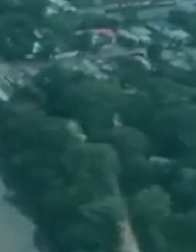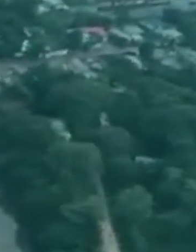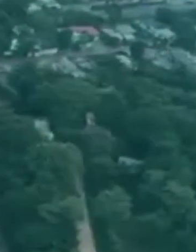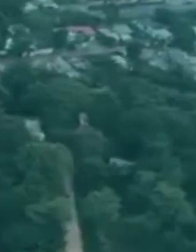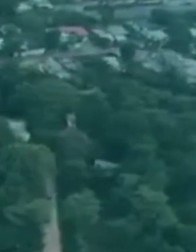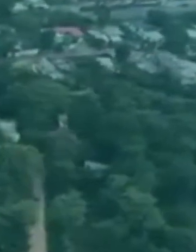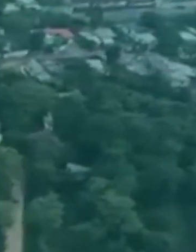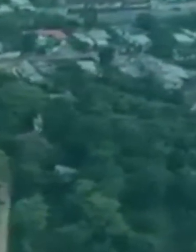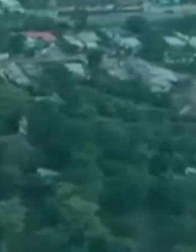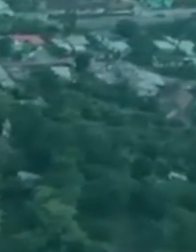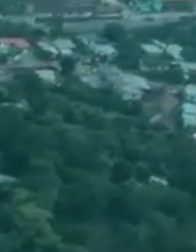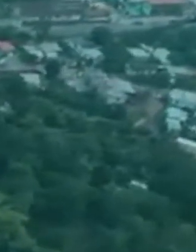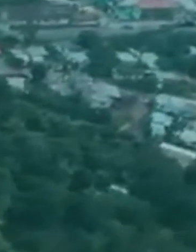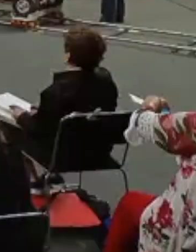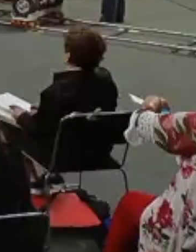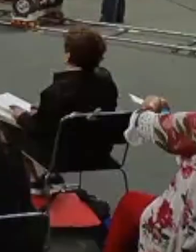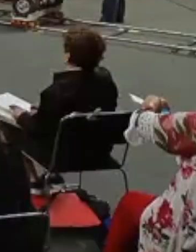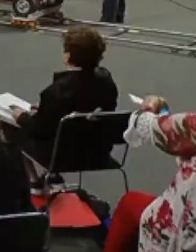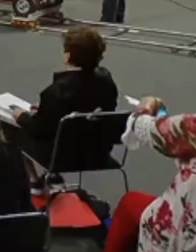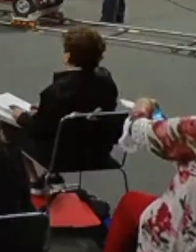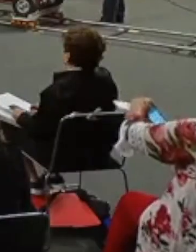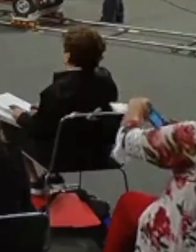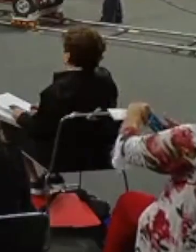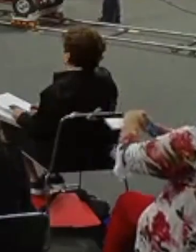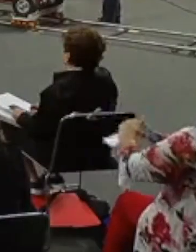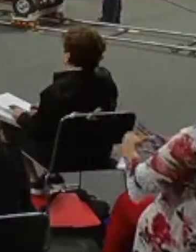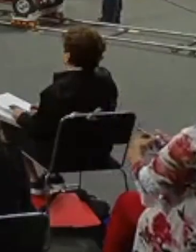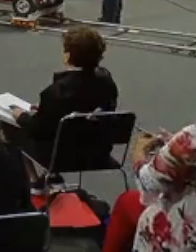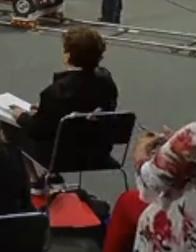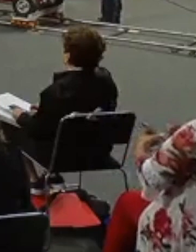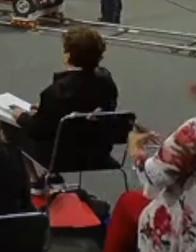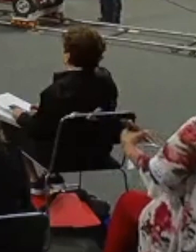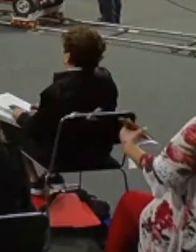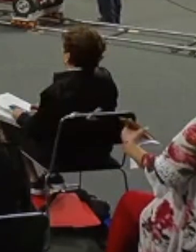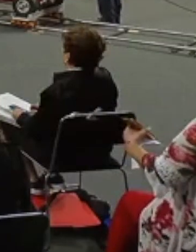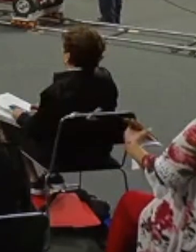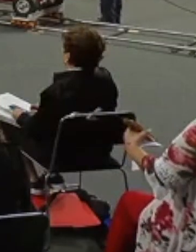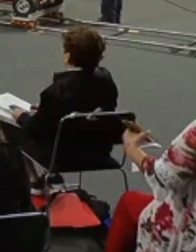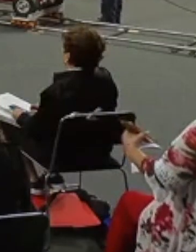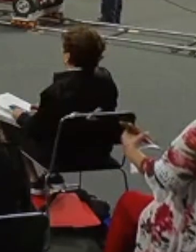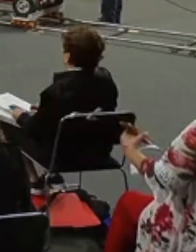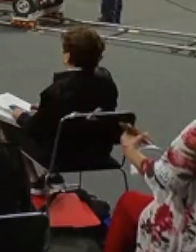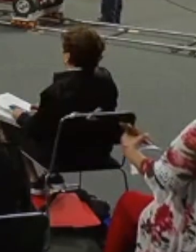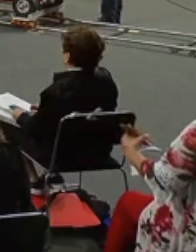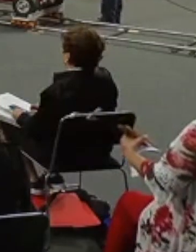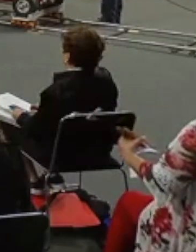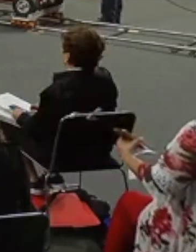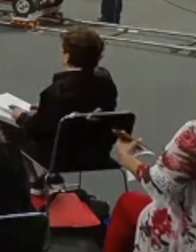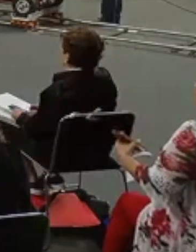Y esto es lo que veíamos, mira. Del abandono de la petroquímica.